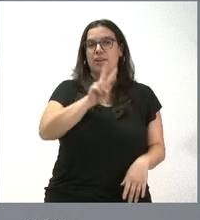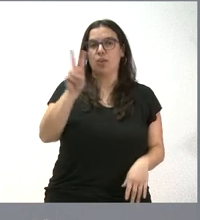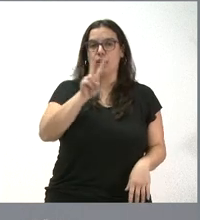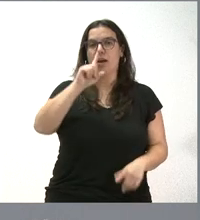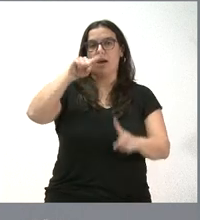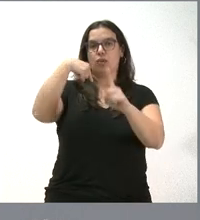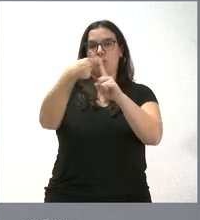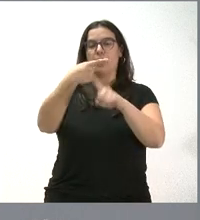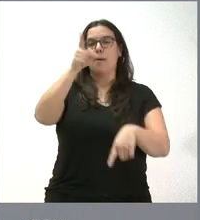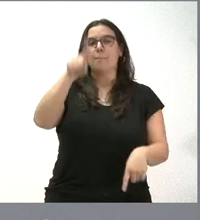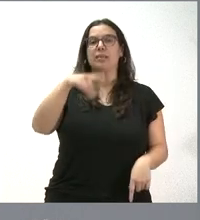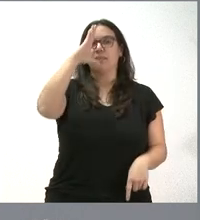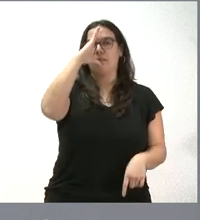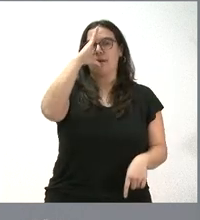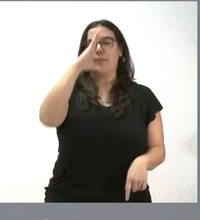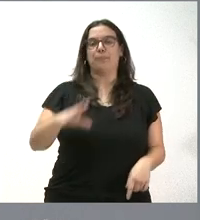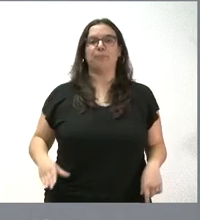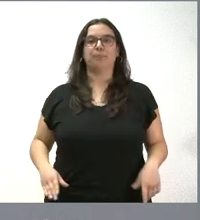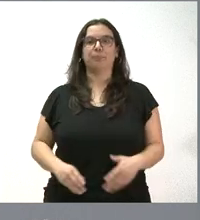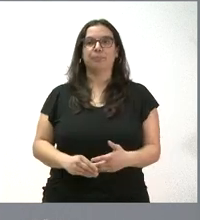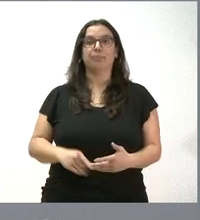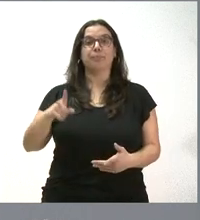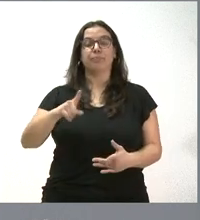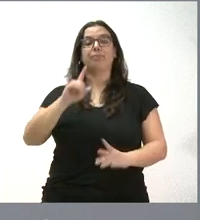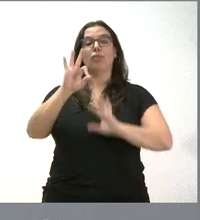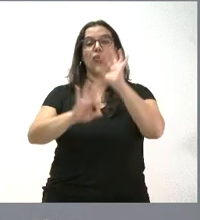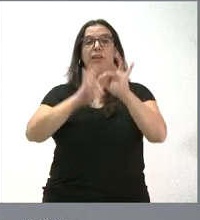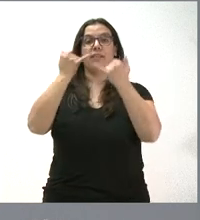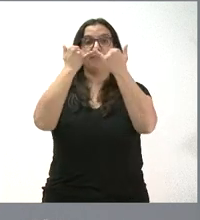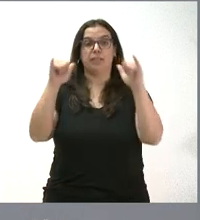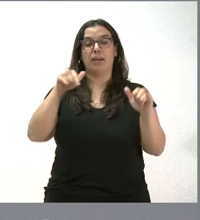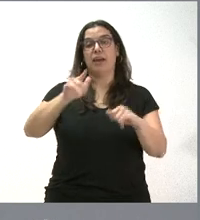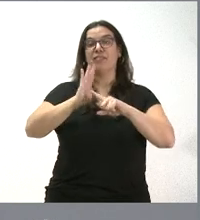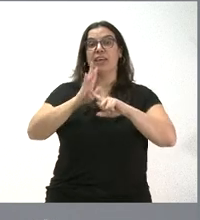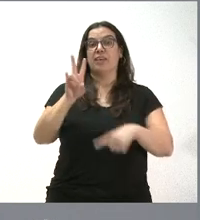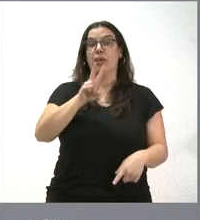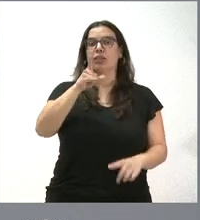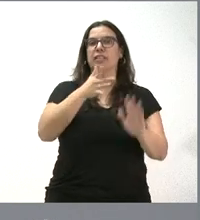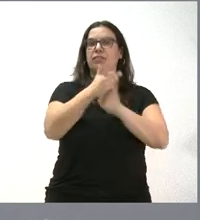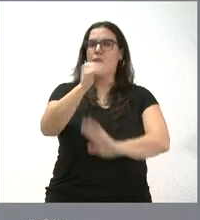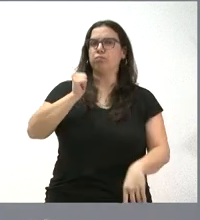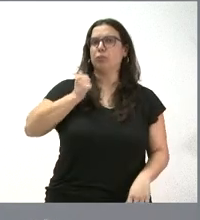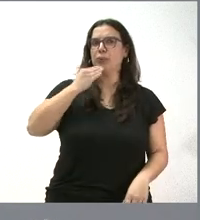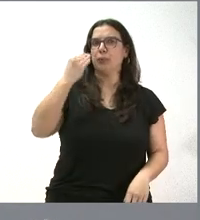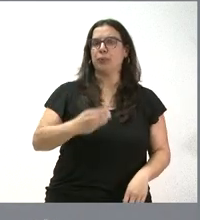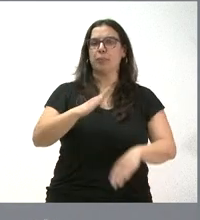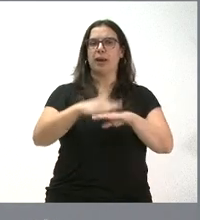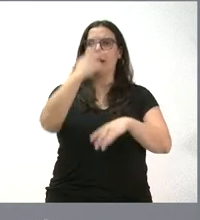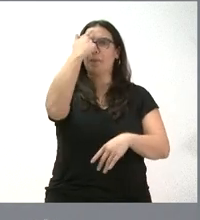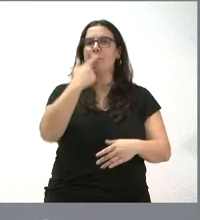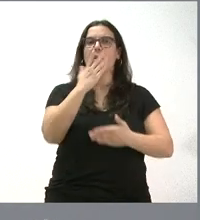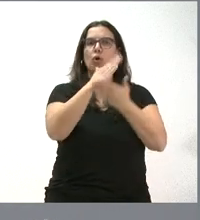año que viene, en el mes de febrero. La celebración de este festival en la Feria de Valladolid supone una gran oportunidad para expandir la imagen de nuestra comunidad